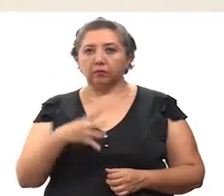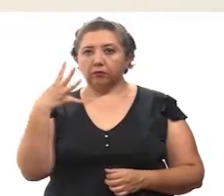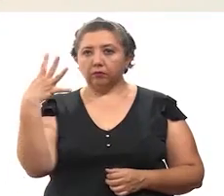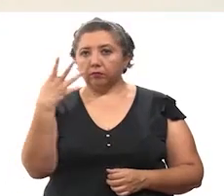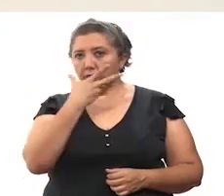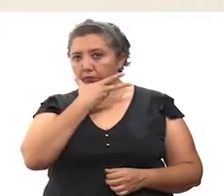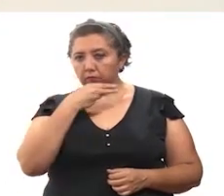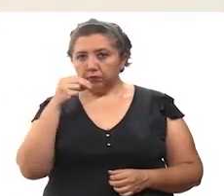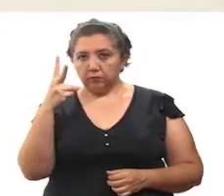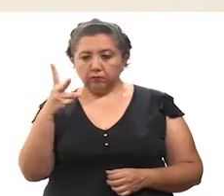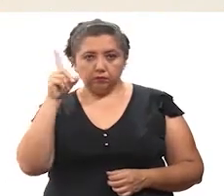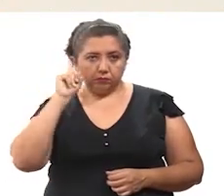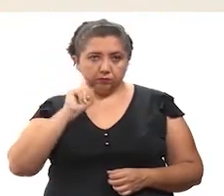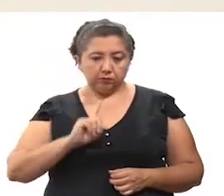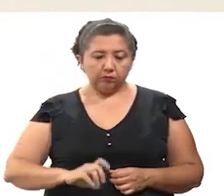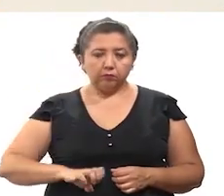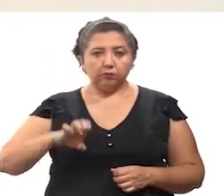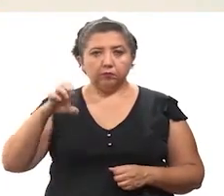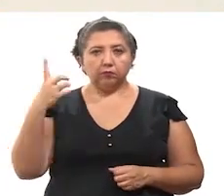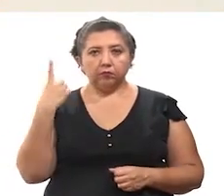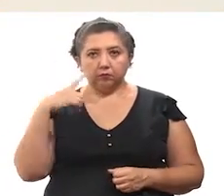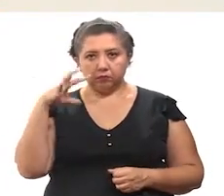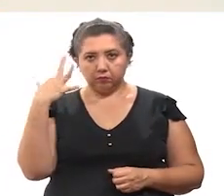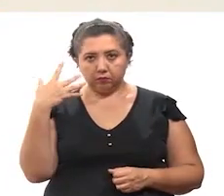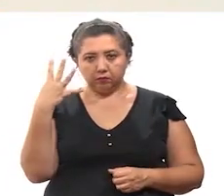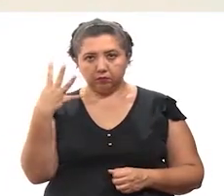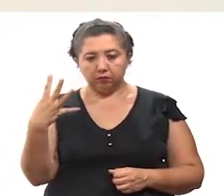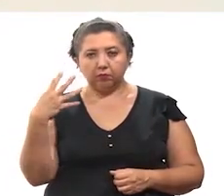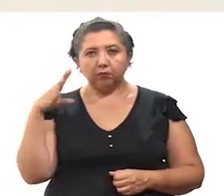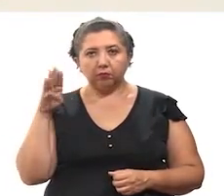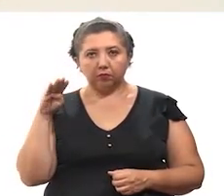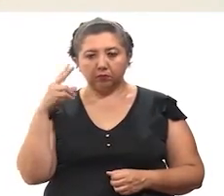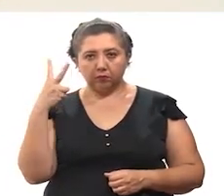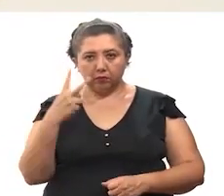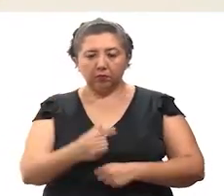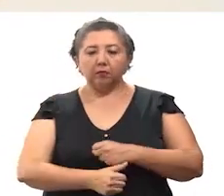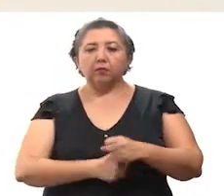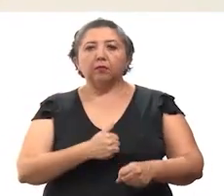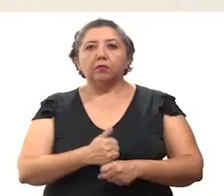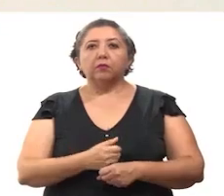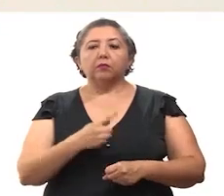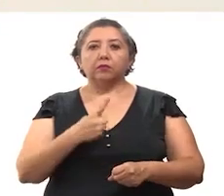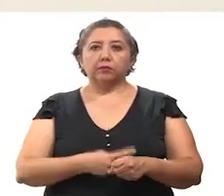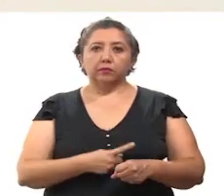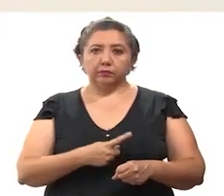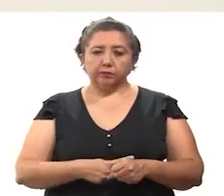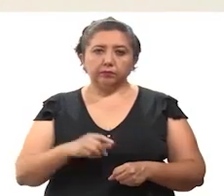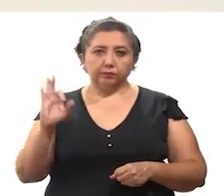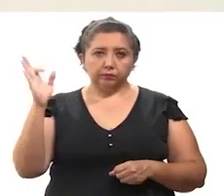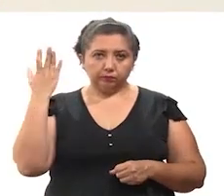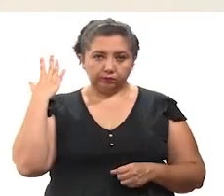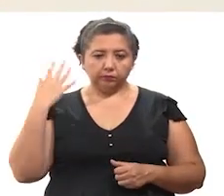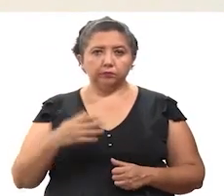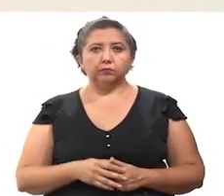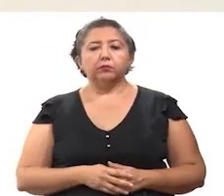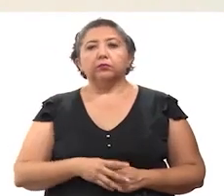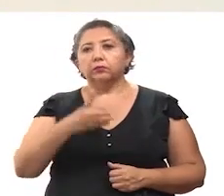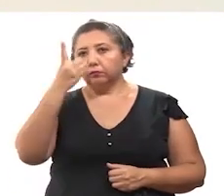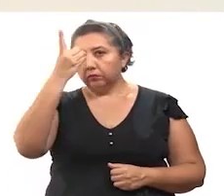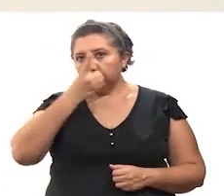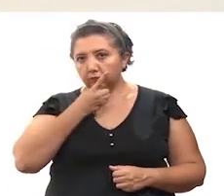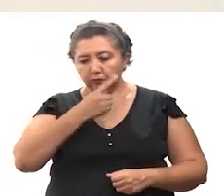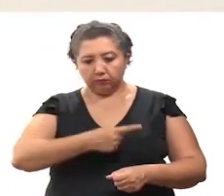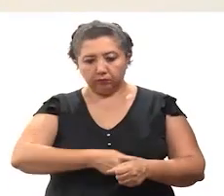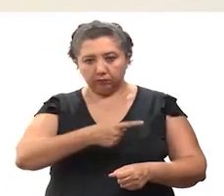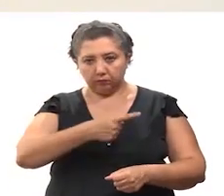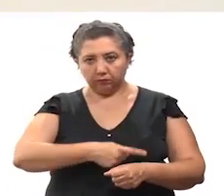cuatro hombres y dos mujeres, de un rango de edad de 54 a 92 años. Sus principales enfermedades fueron diabetes,